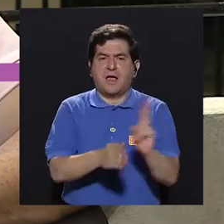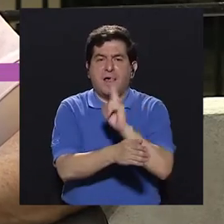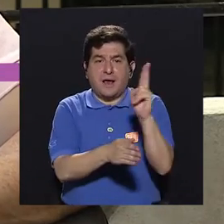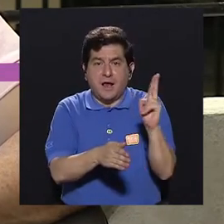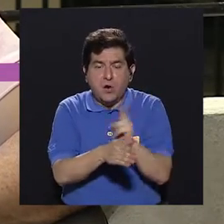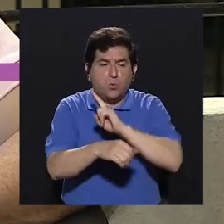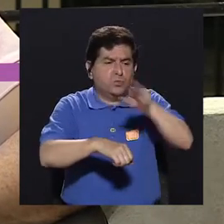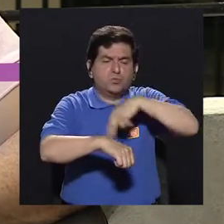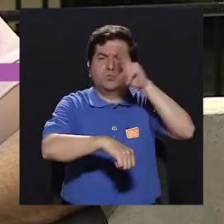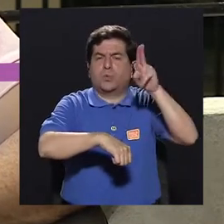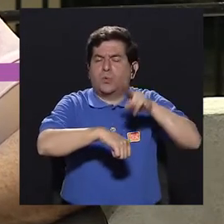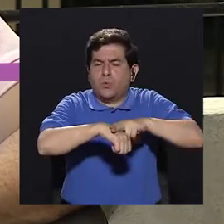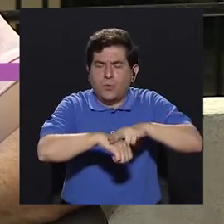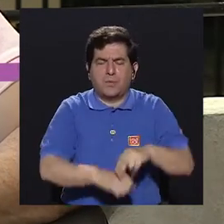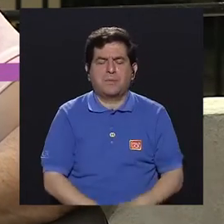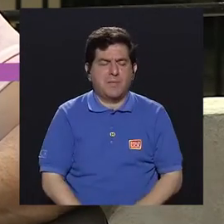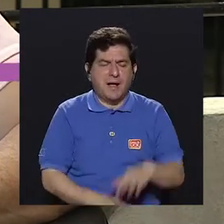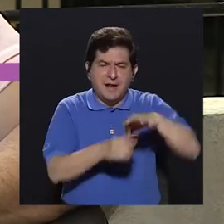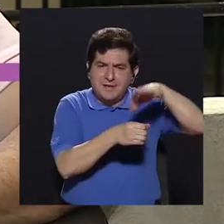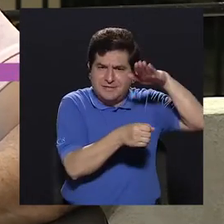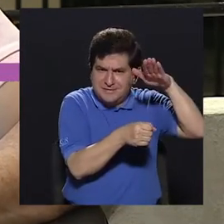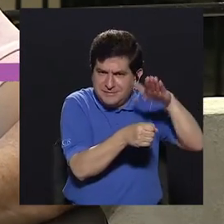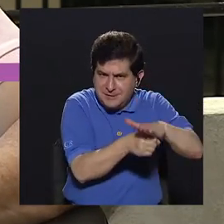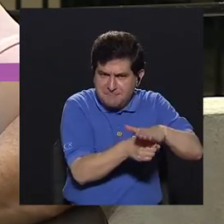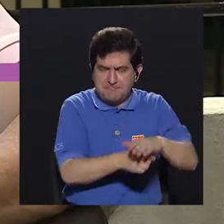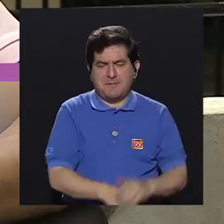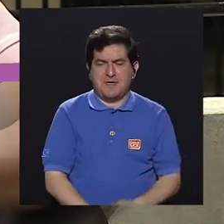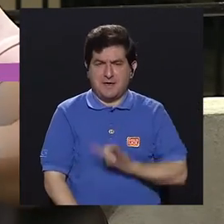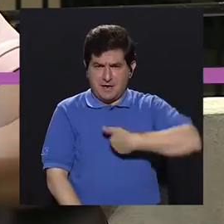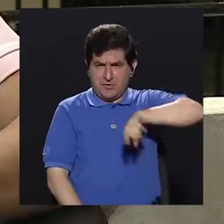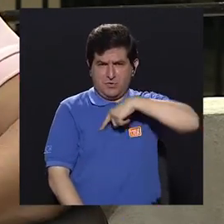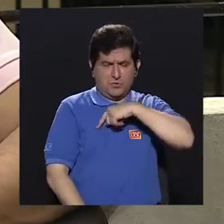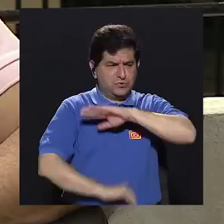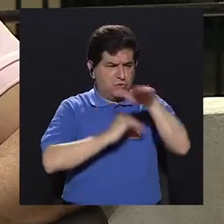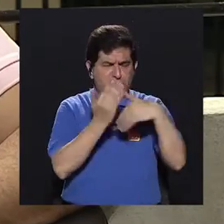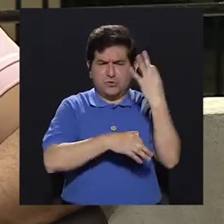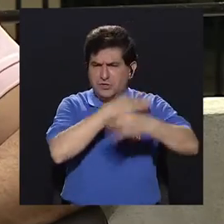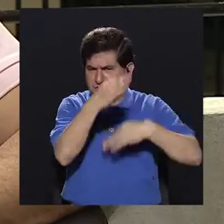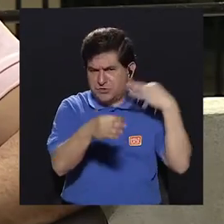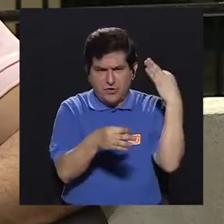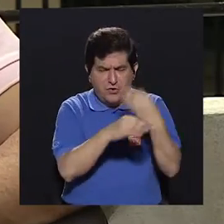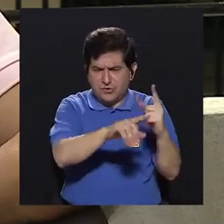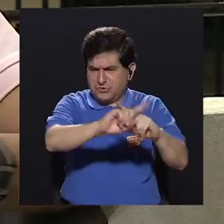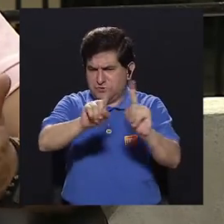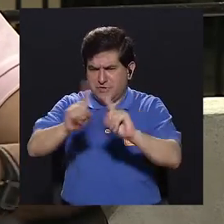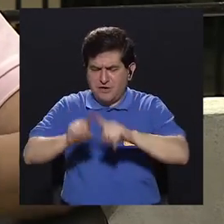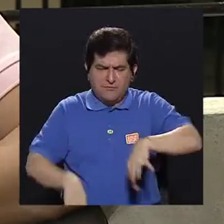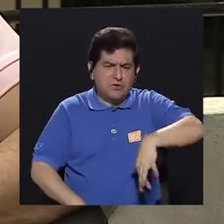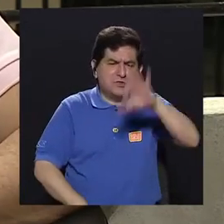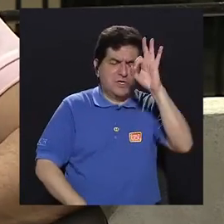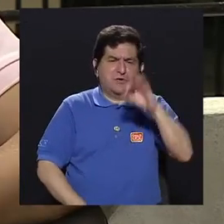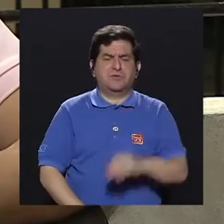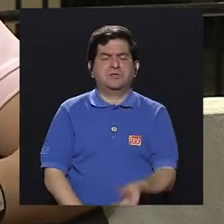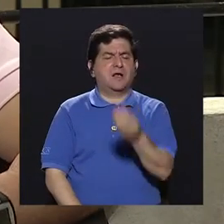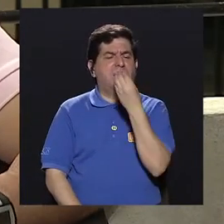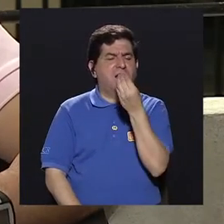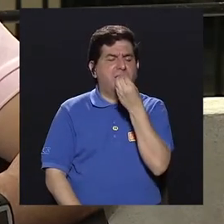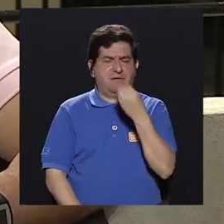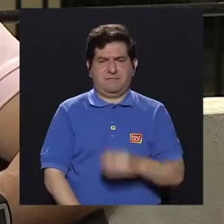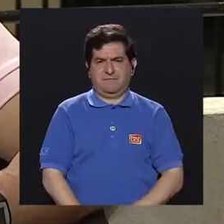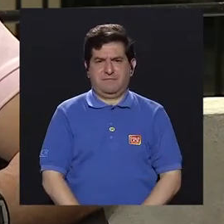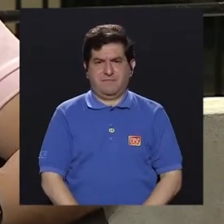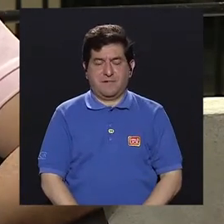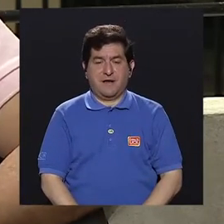consumo que normalmente hacemos de estas semillas en todas las categorías que las podemos encontrar en nuestra dieta.